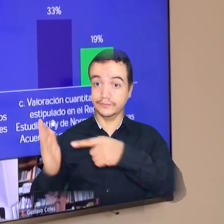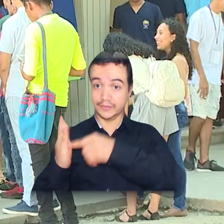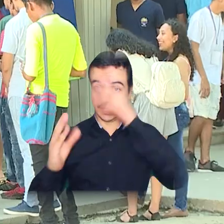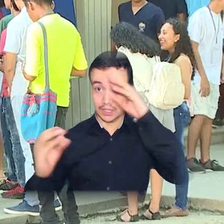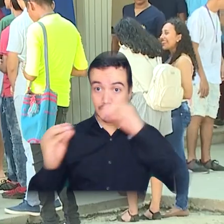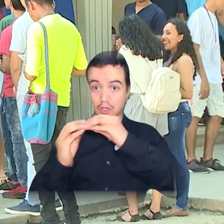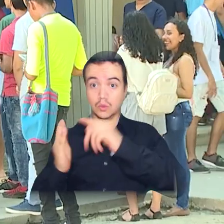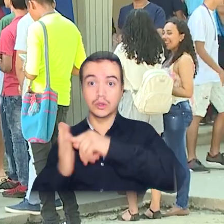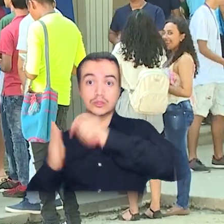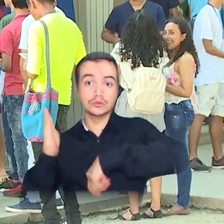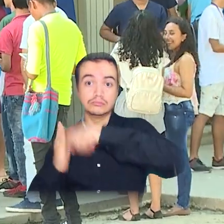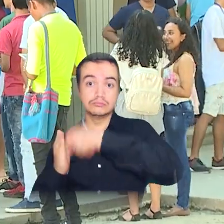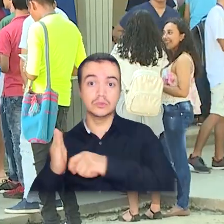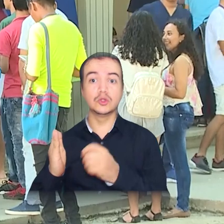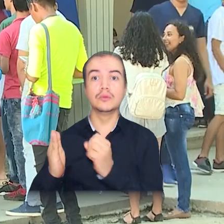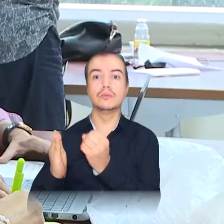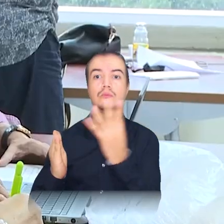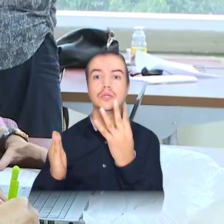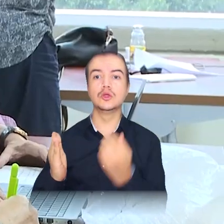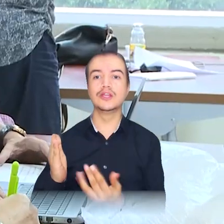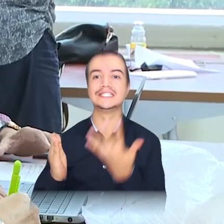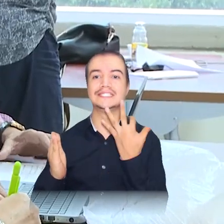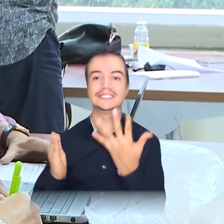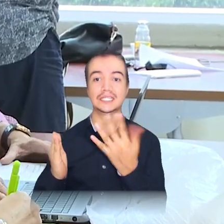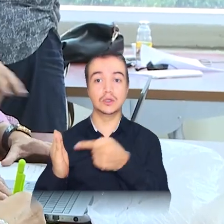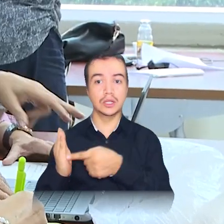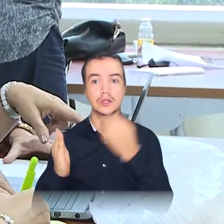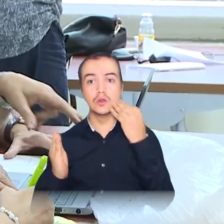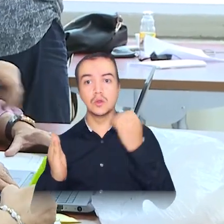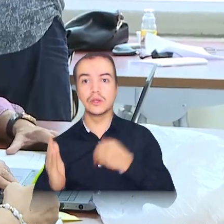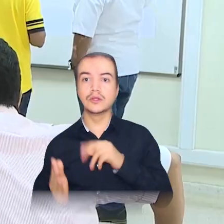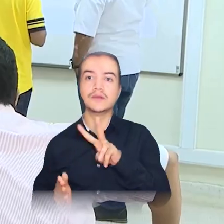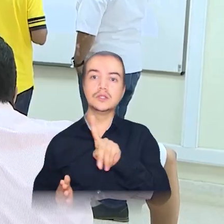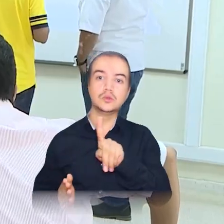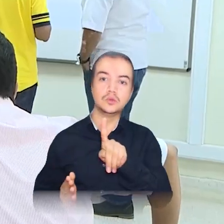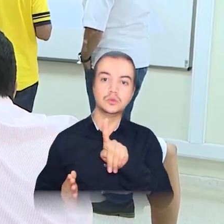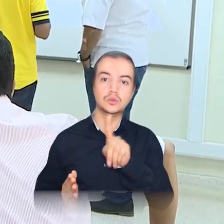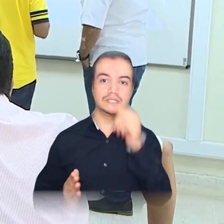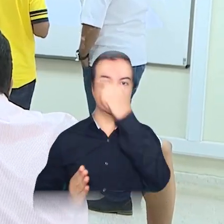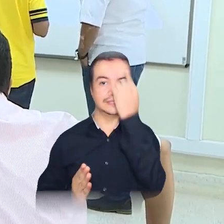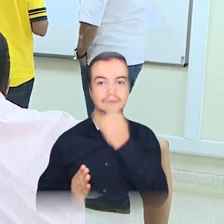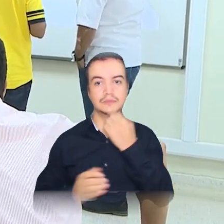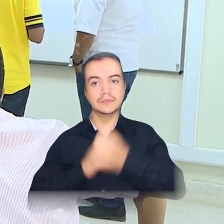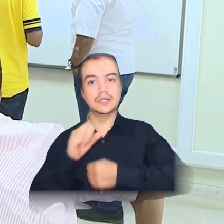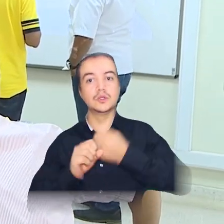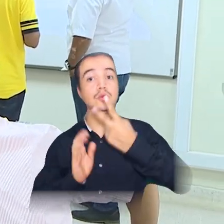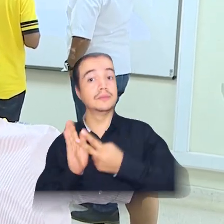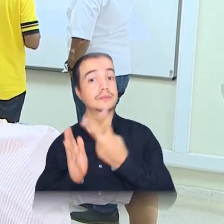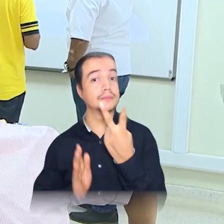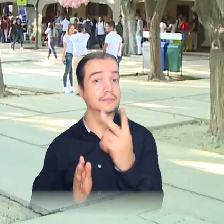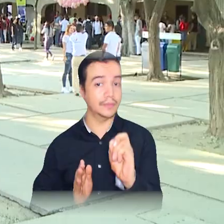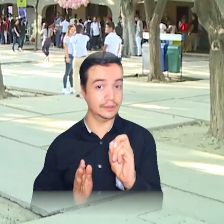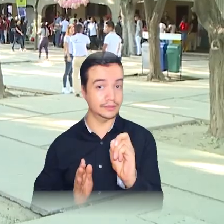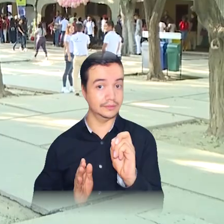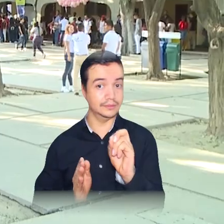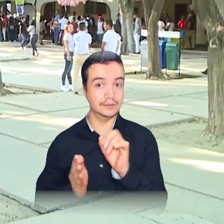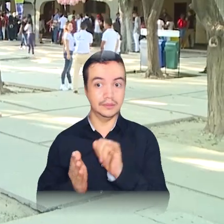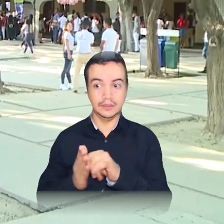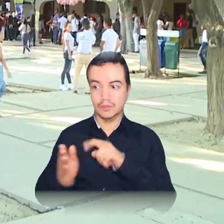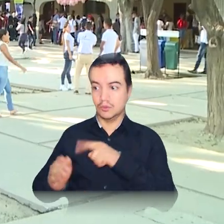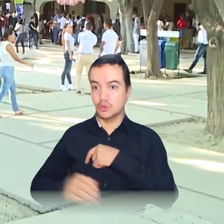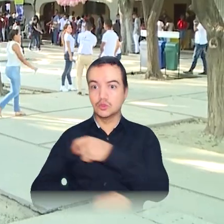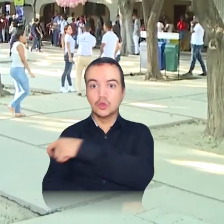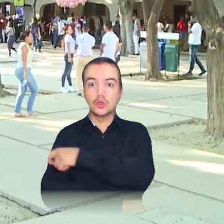número 5 convoca a consulta a partir del 21 de septiembre de 2020, tal y como lo establezca el Comité de